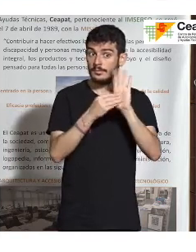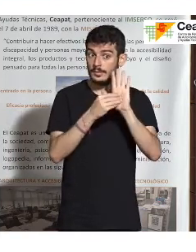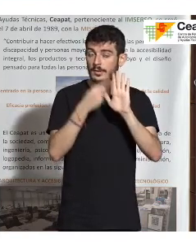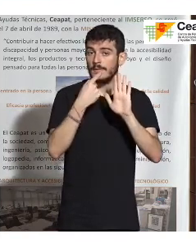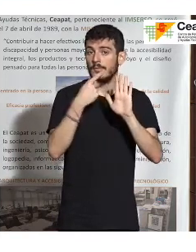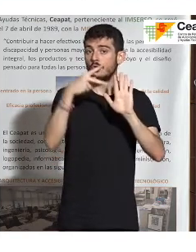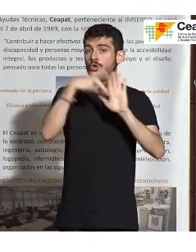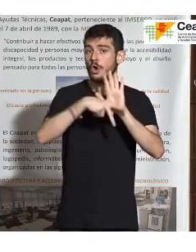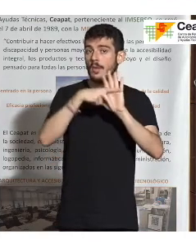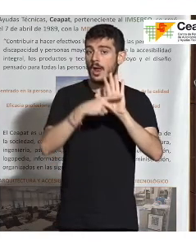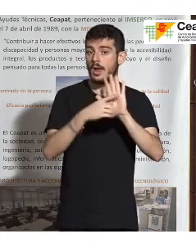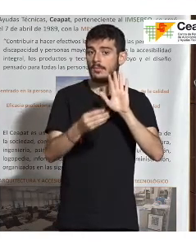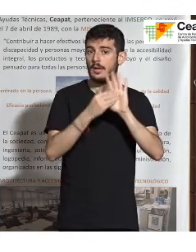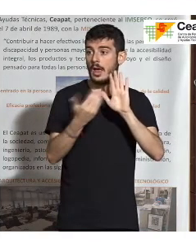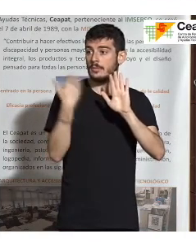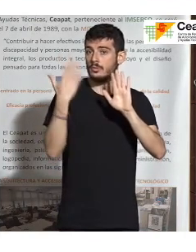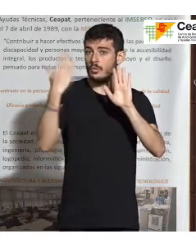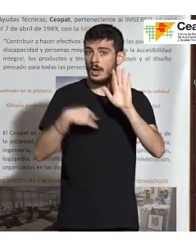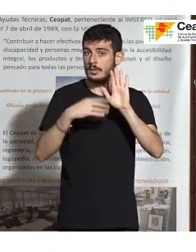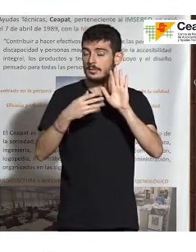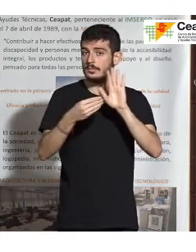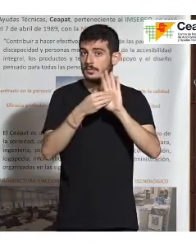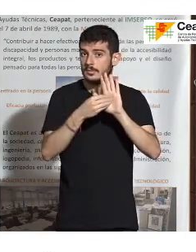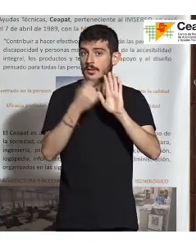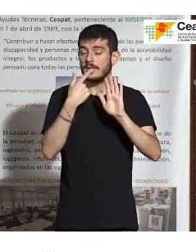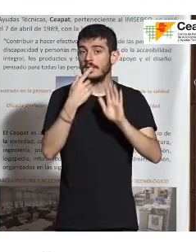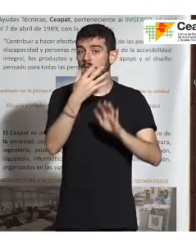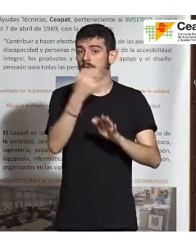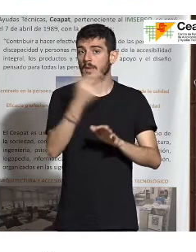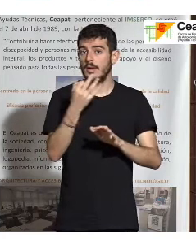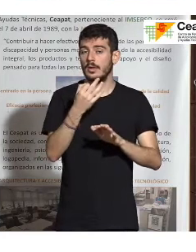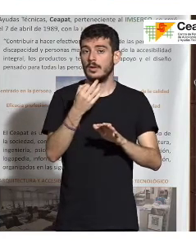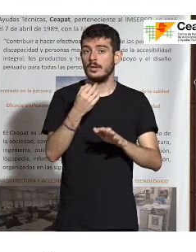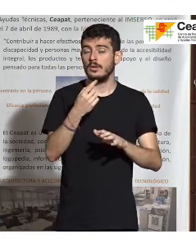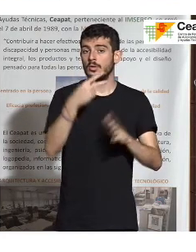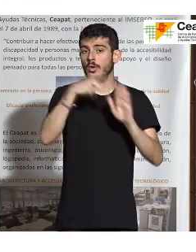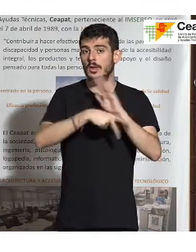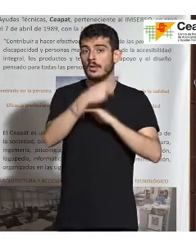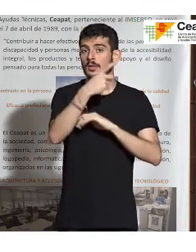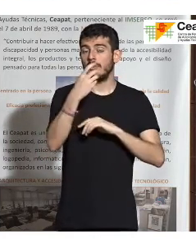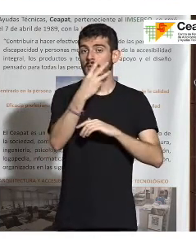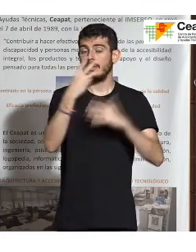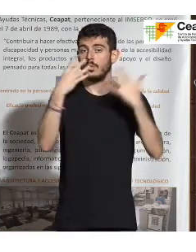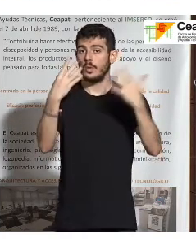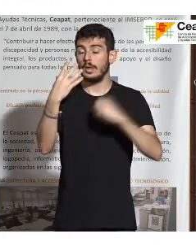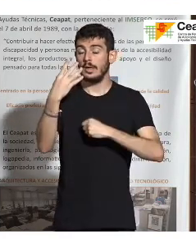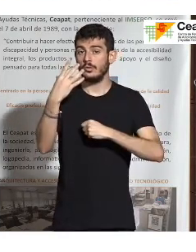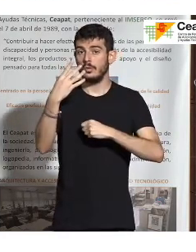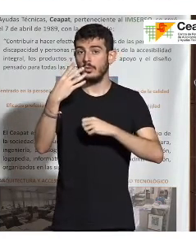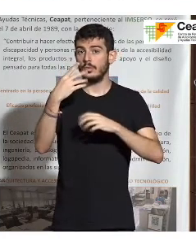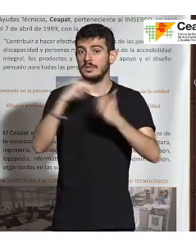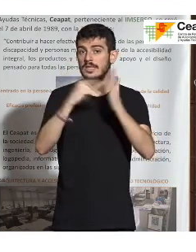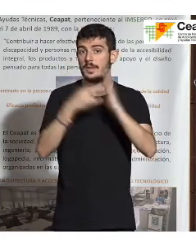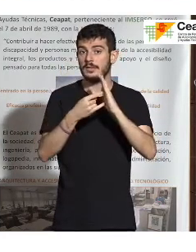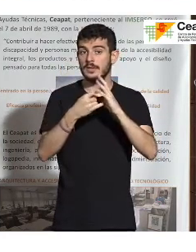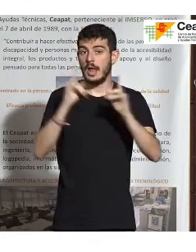que anteriormente no existía es que debe cumplir respecto a la norma la 50-134 sobre sistemas de alarma y sistemas de alarma social. Antes nos hacía